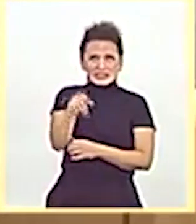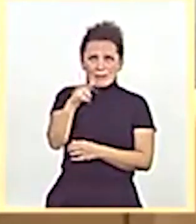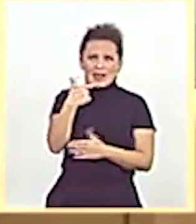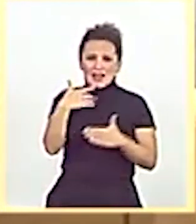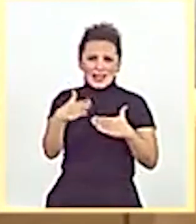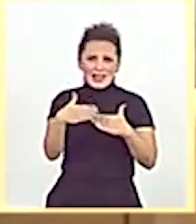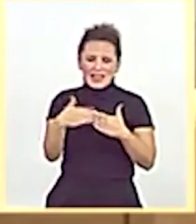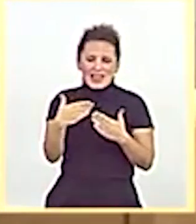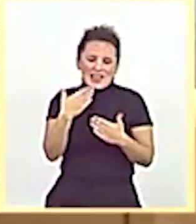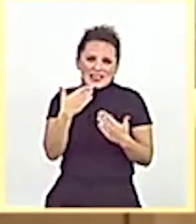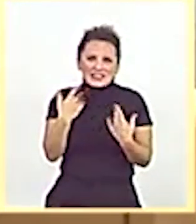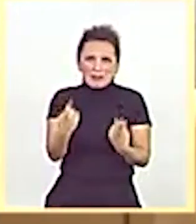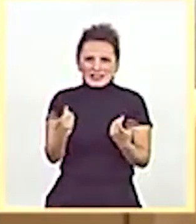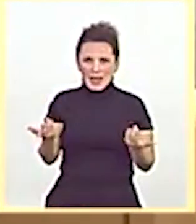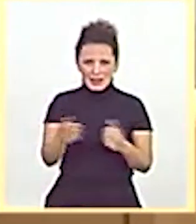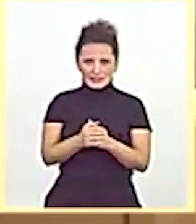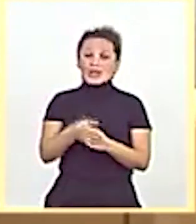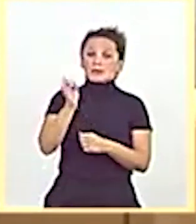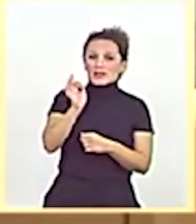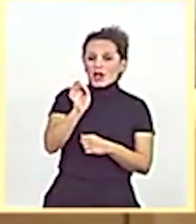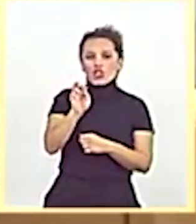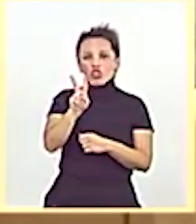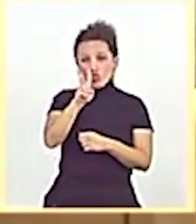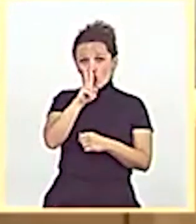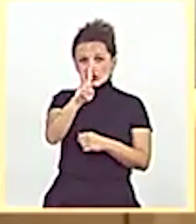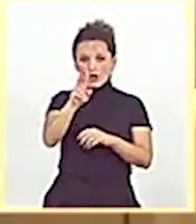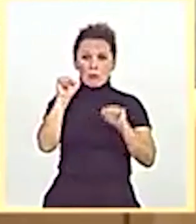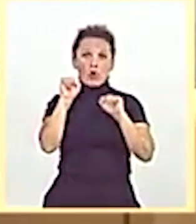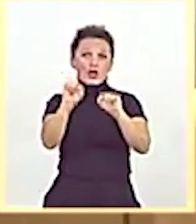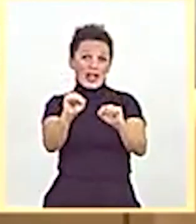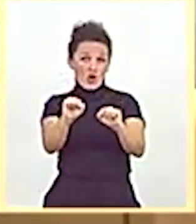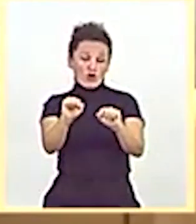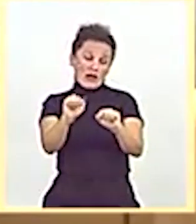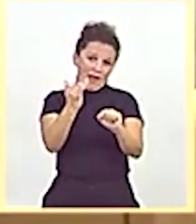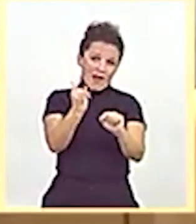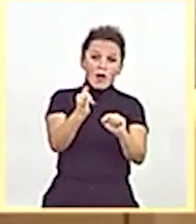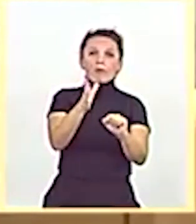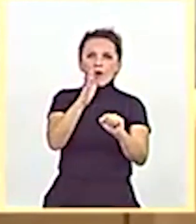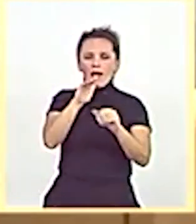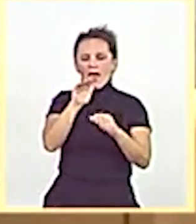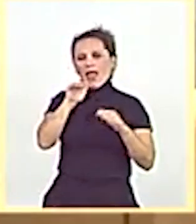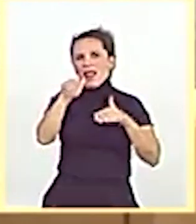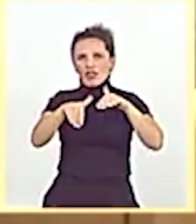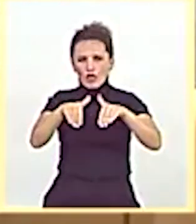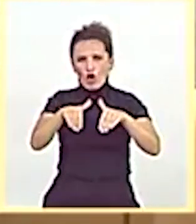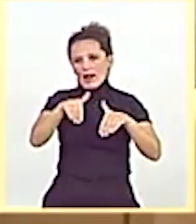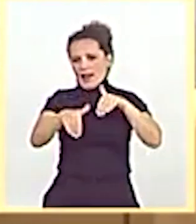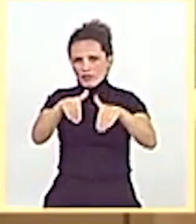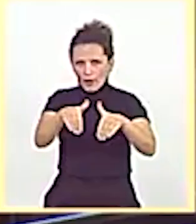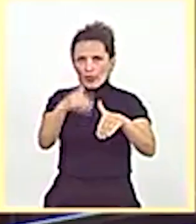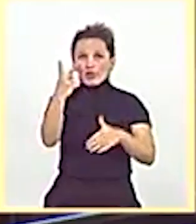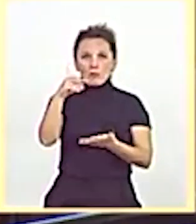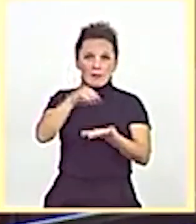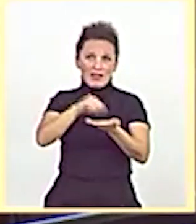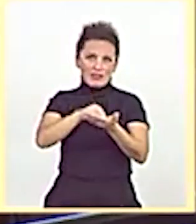ciudadanía. Es verdad que llevamos dos años de bloqueo, como consecuencia de las elecciones que se han tenido que repetir a lo largo del año pasado, hasta en dos